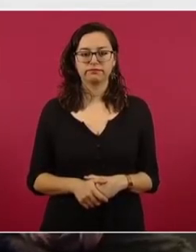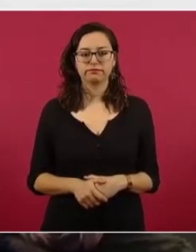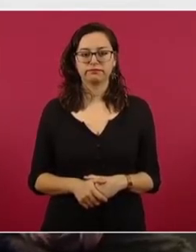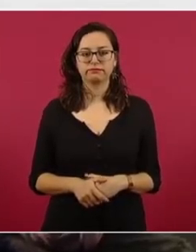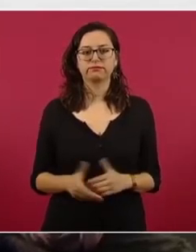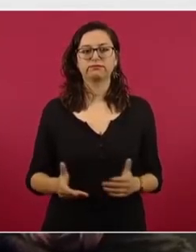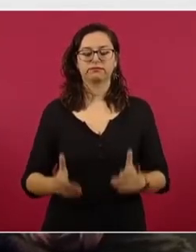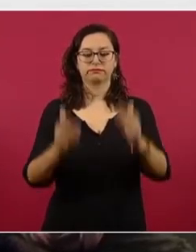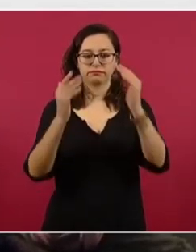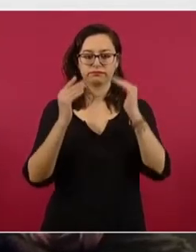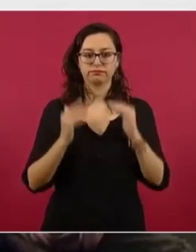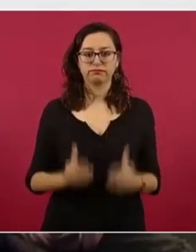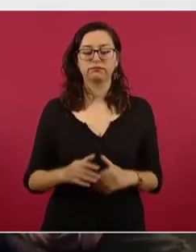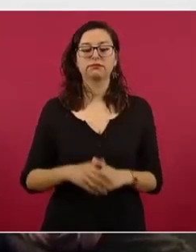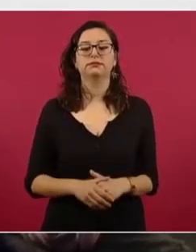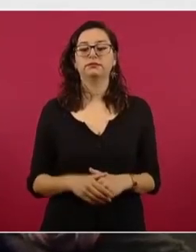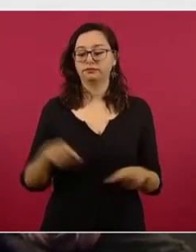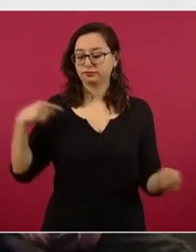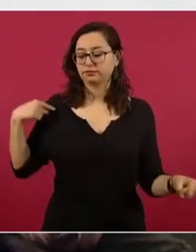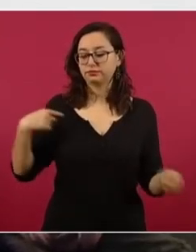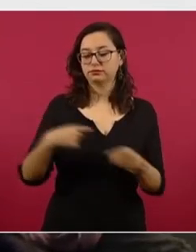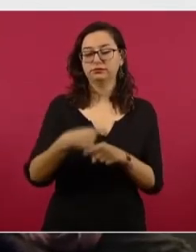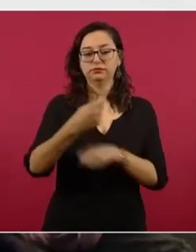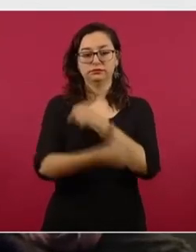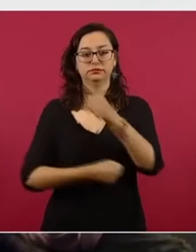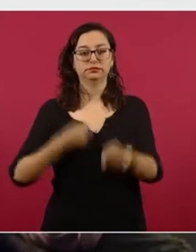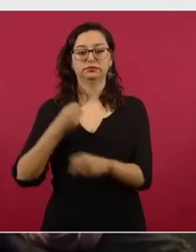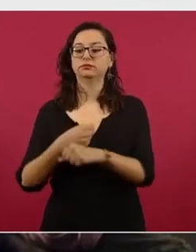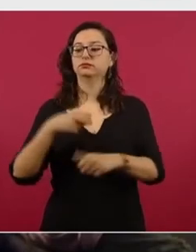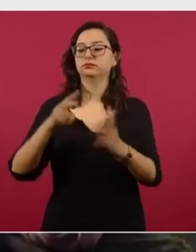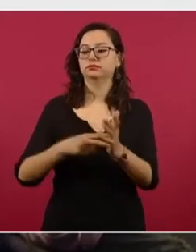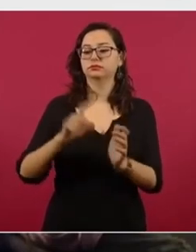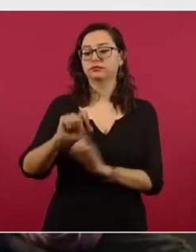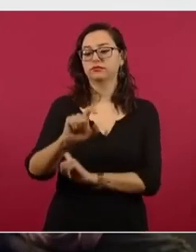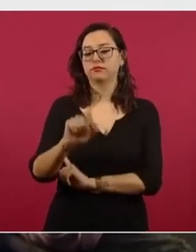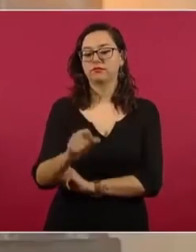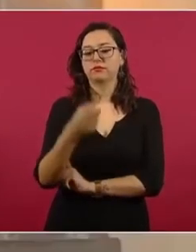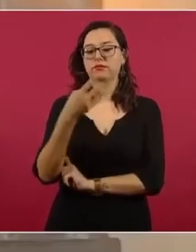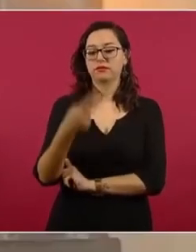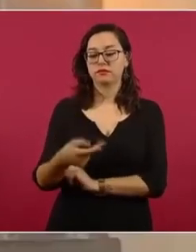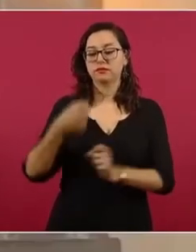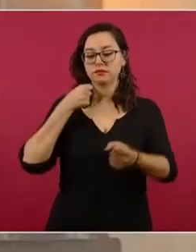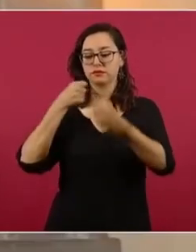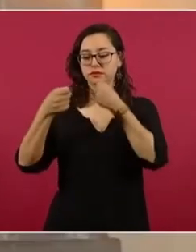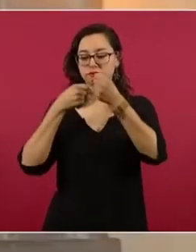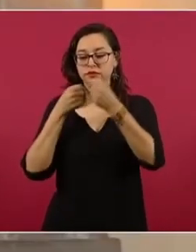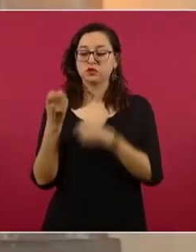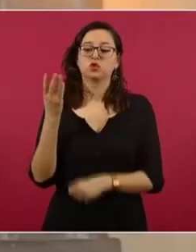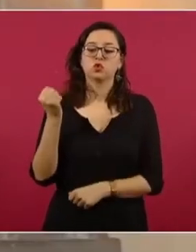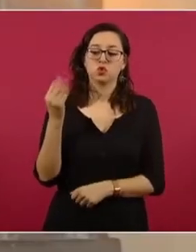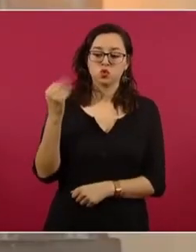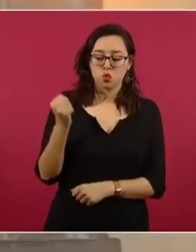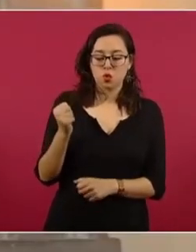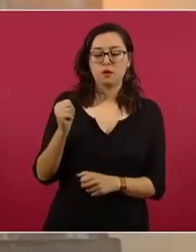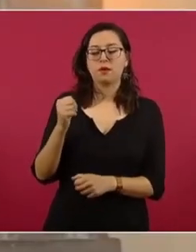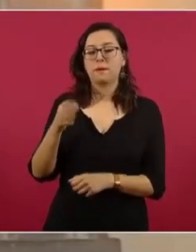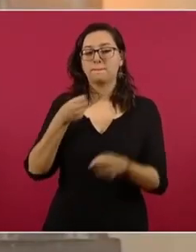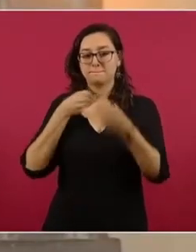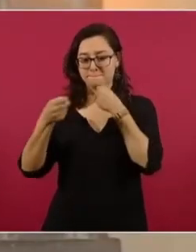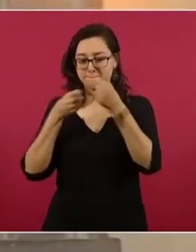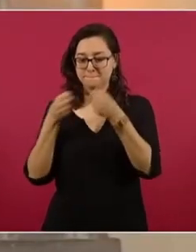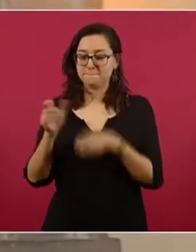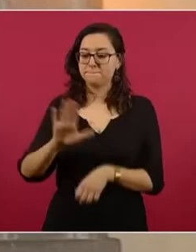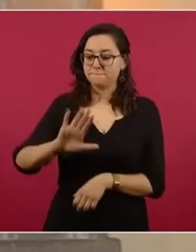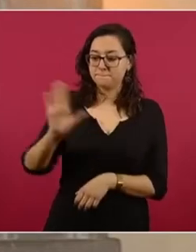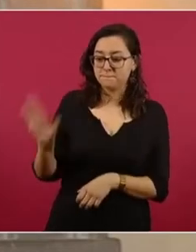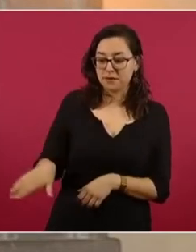Señalar que en lo que va del presente año hay nueve casos. Se ha dicho